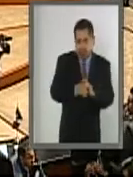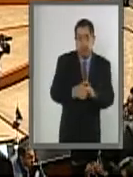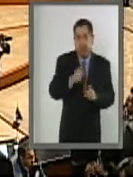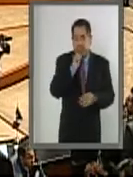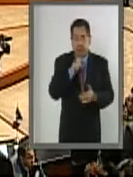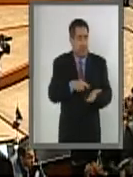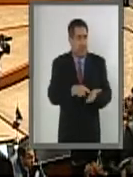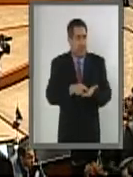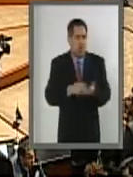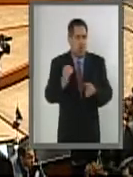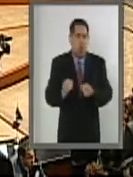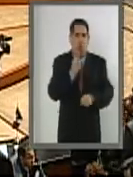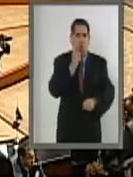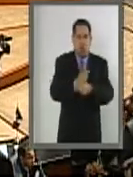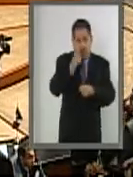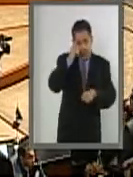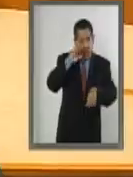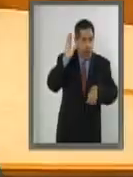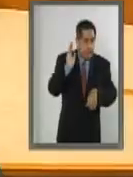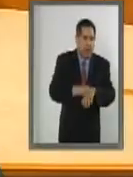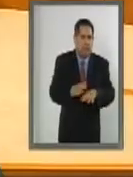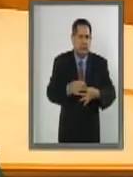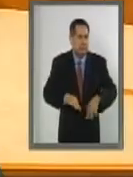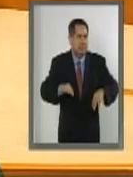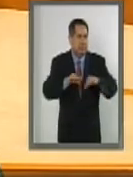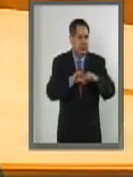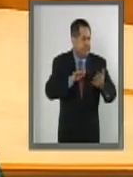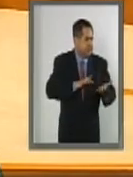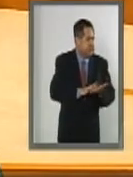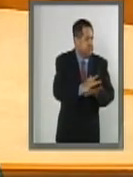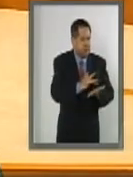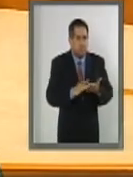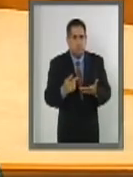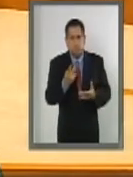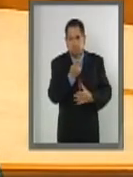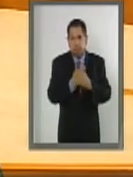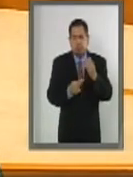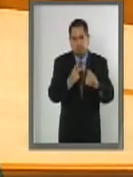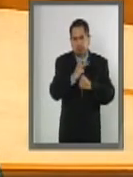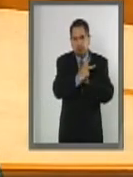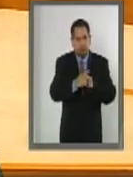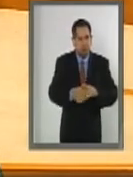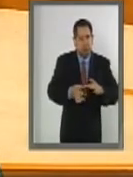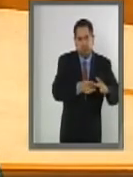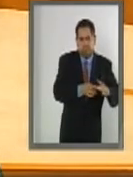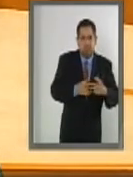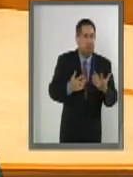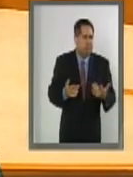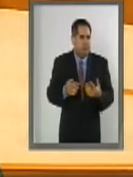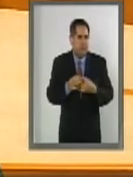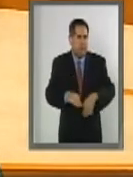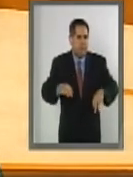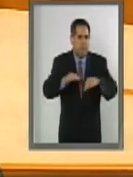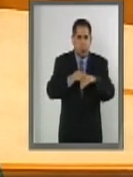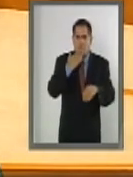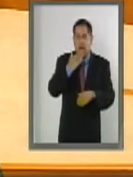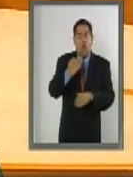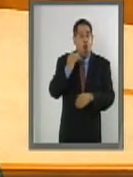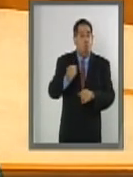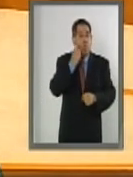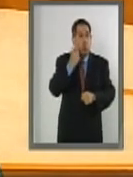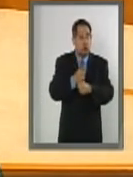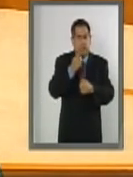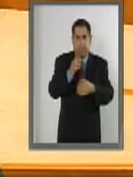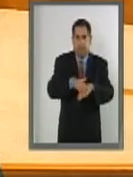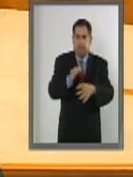representan una oportunidad de mayor cooperación y colaboración con estos dos países. Y tercero, representan también una oportunidad política